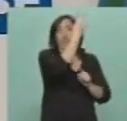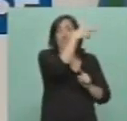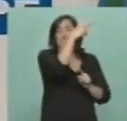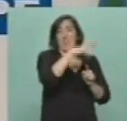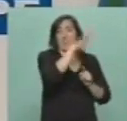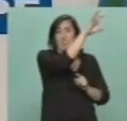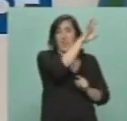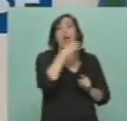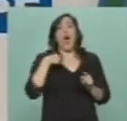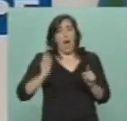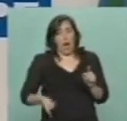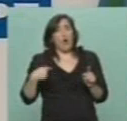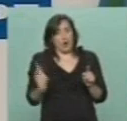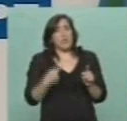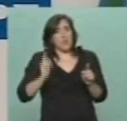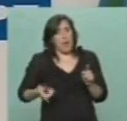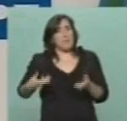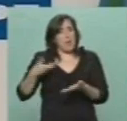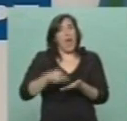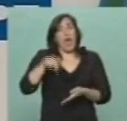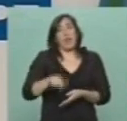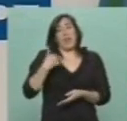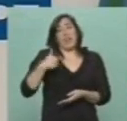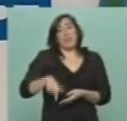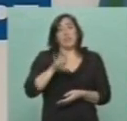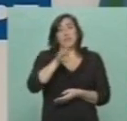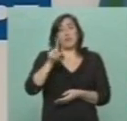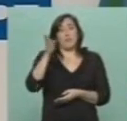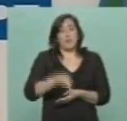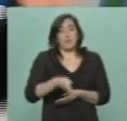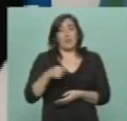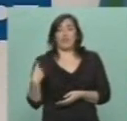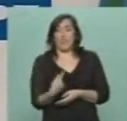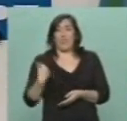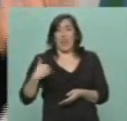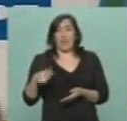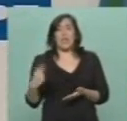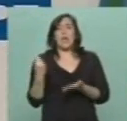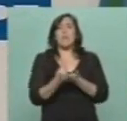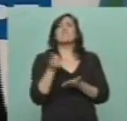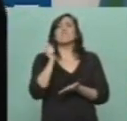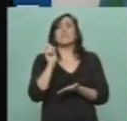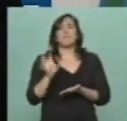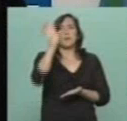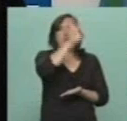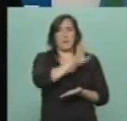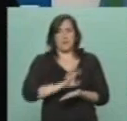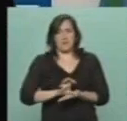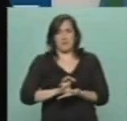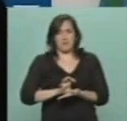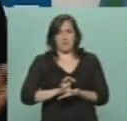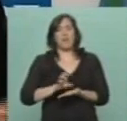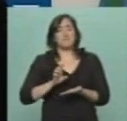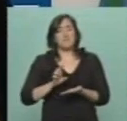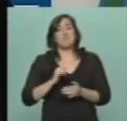seguimos haciendo que también le pertenece al 51% de los argentinos representados por sus provincias. Así que